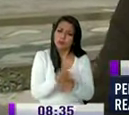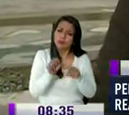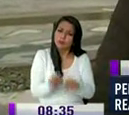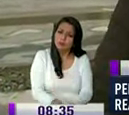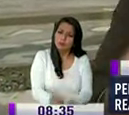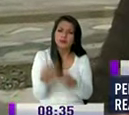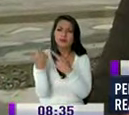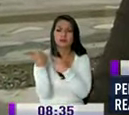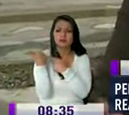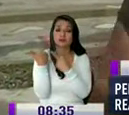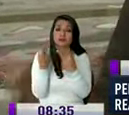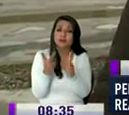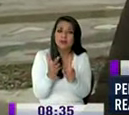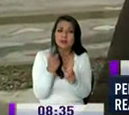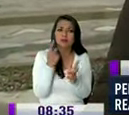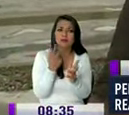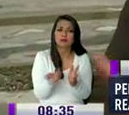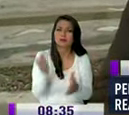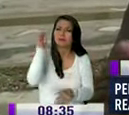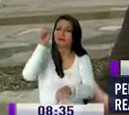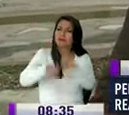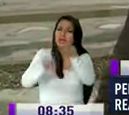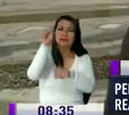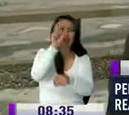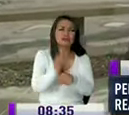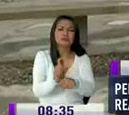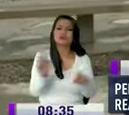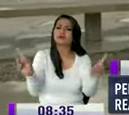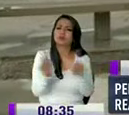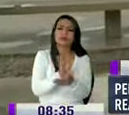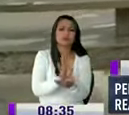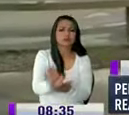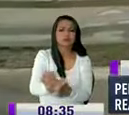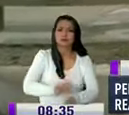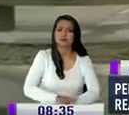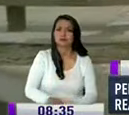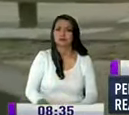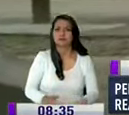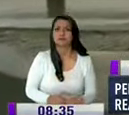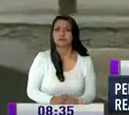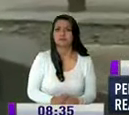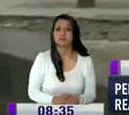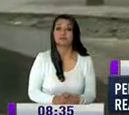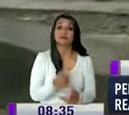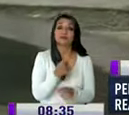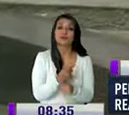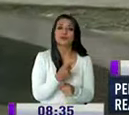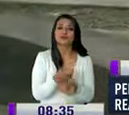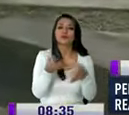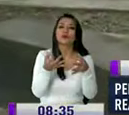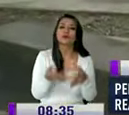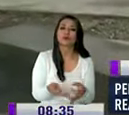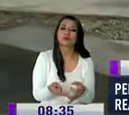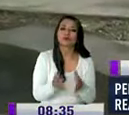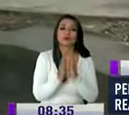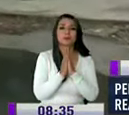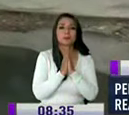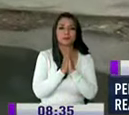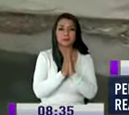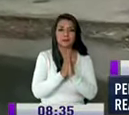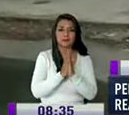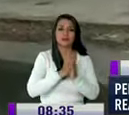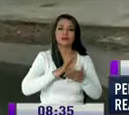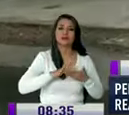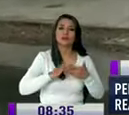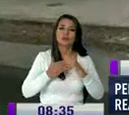ayuden a evitar el tema de vandalismo en el espacio público entonces claro justamente lo que nosotros pedimos a la comunidad